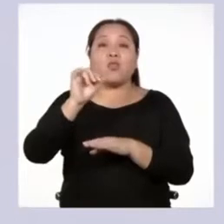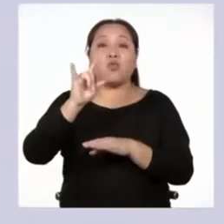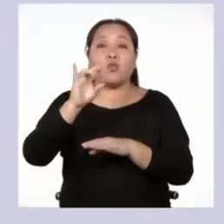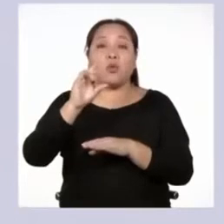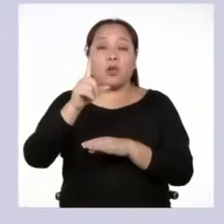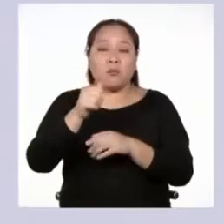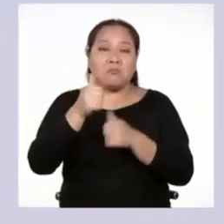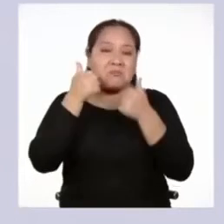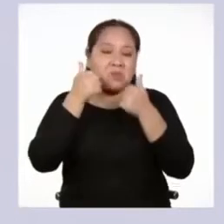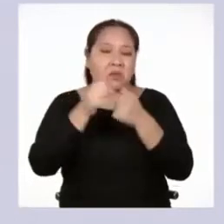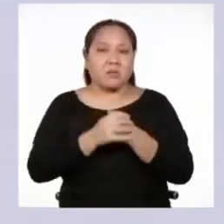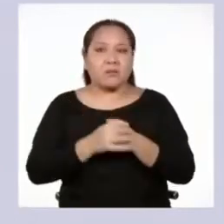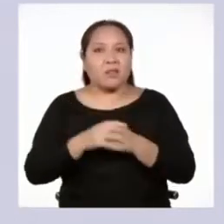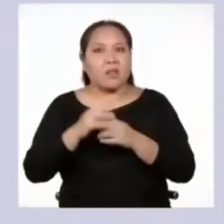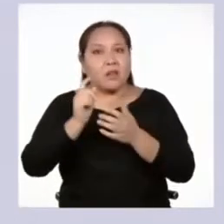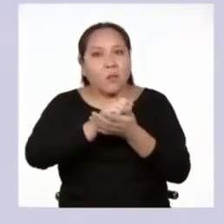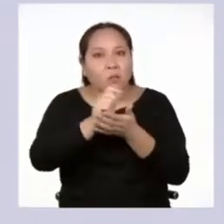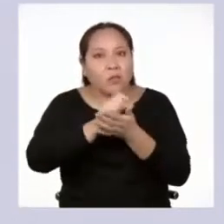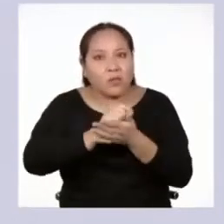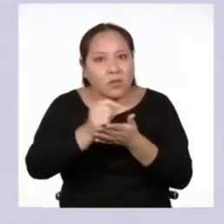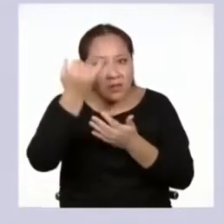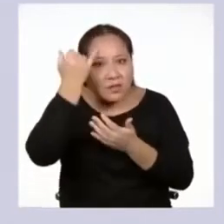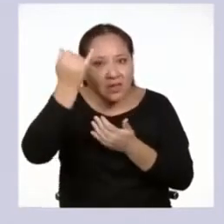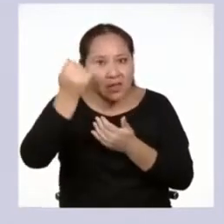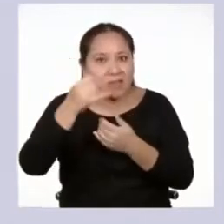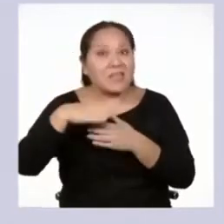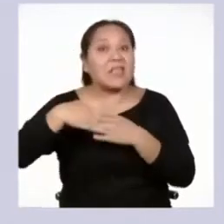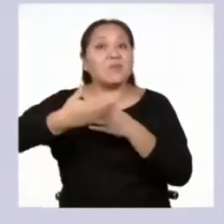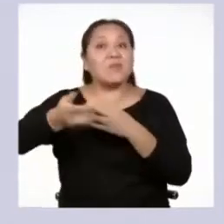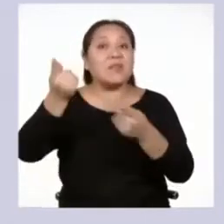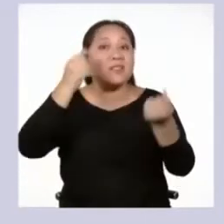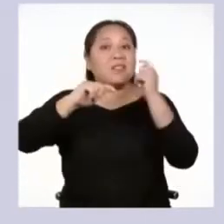Bueno, volviendo de la pausa, las compartimos.